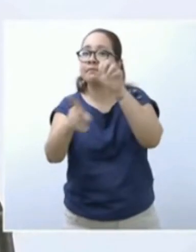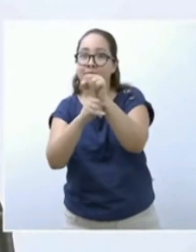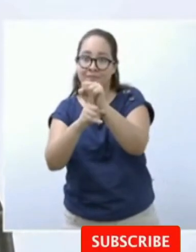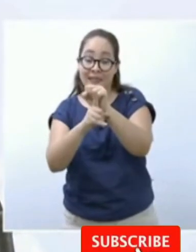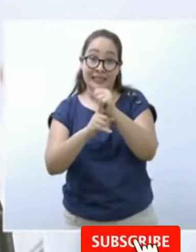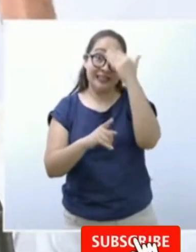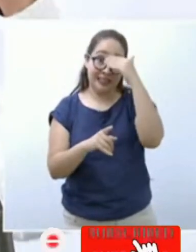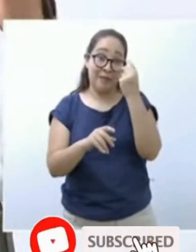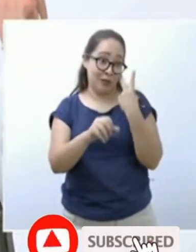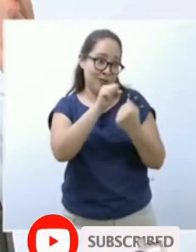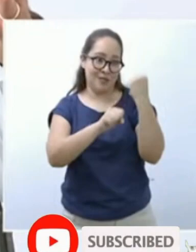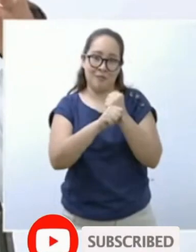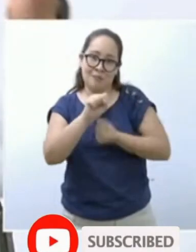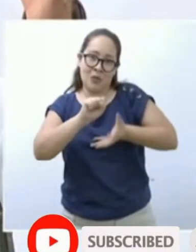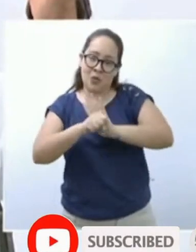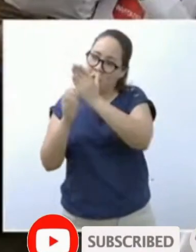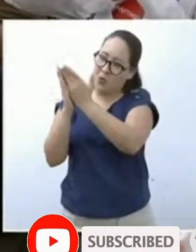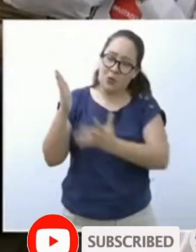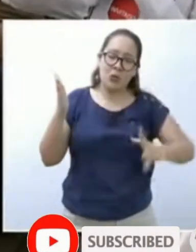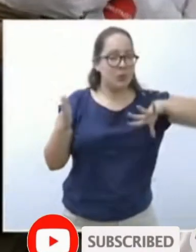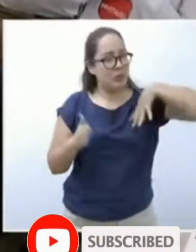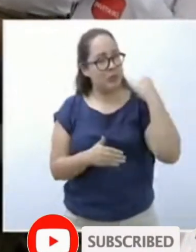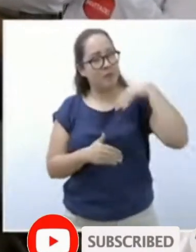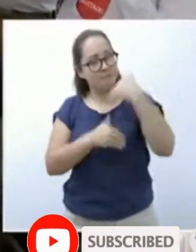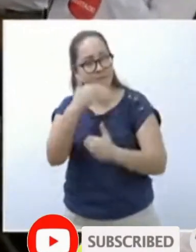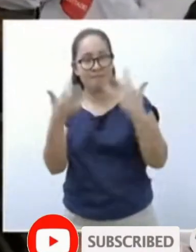una pandemia. Y un fuerte aplauso a todos ustedes.